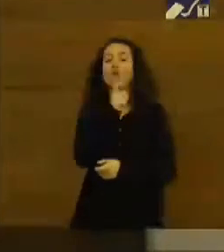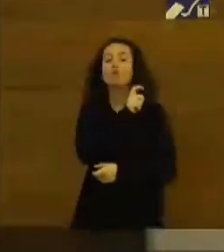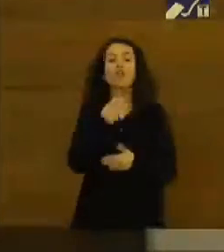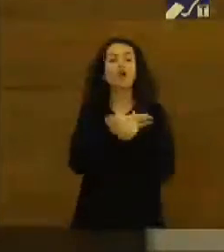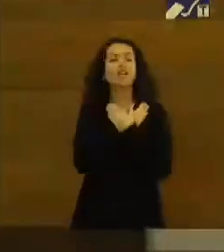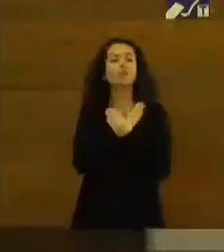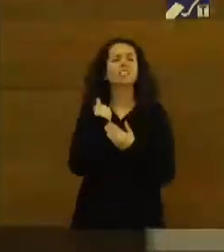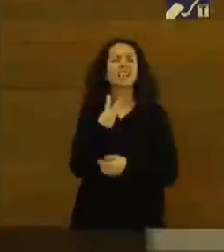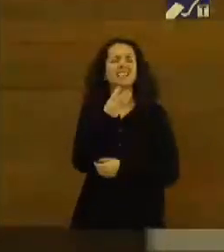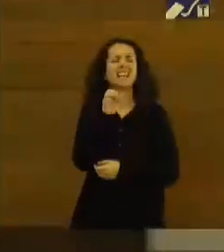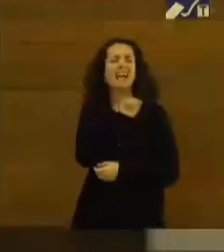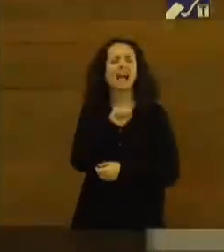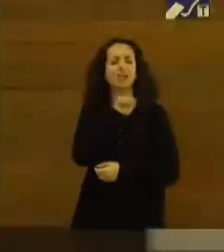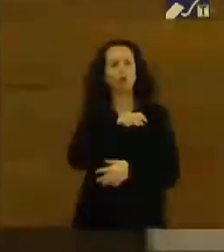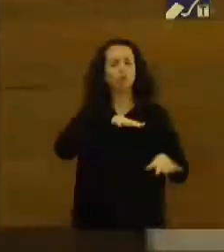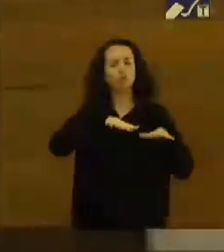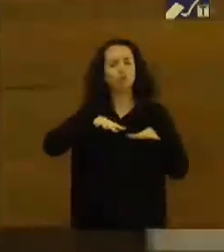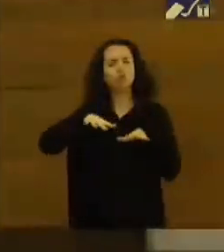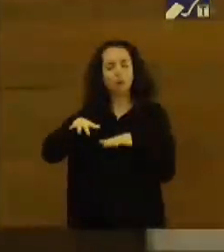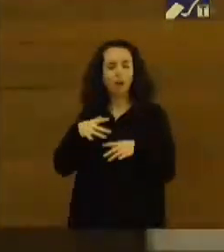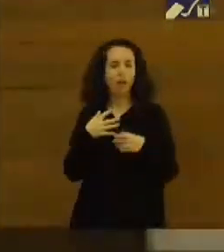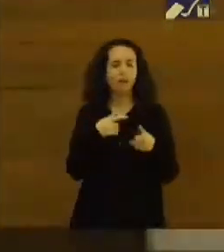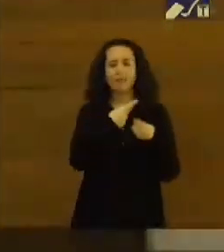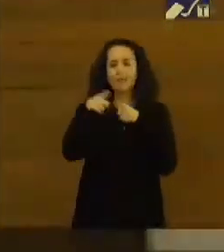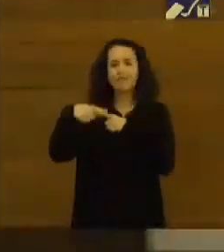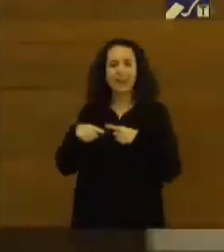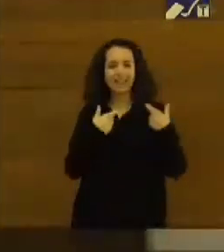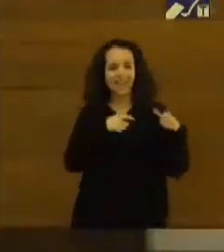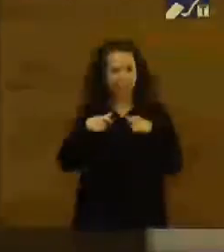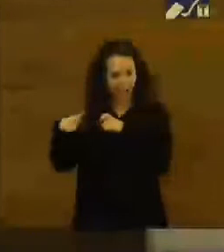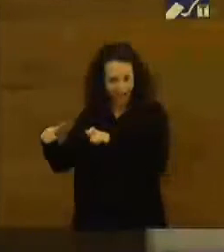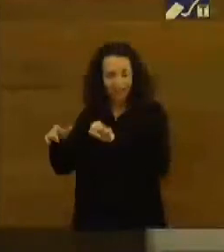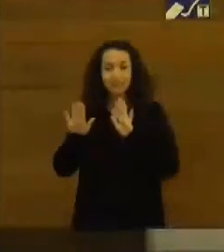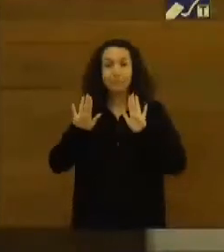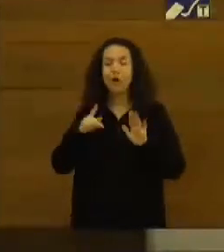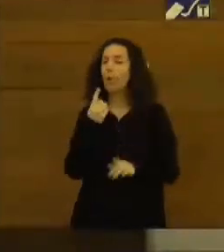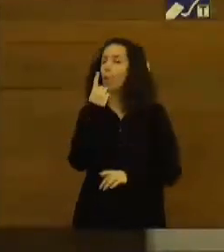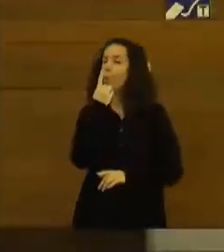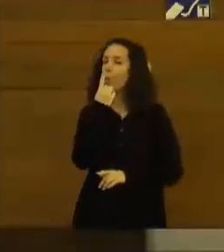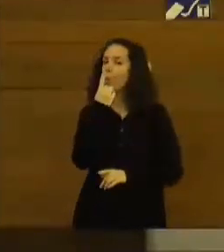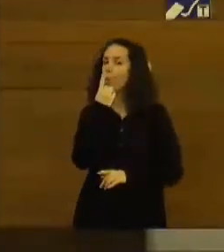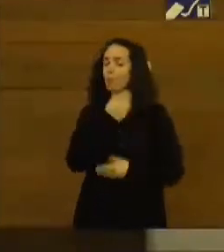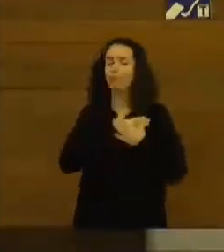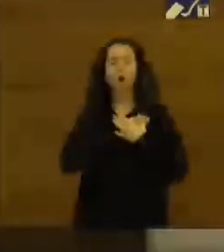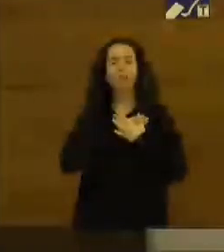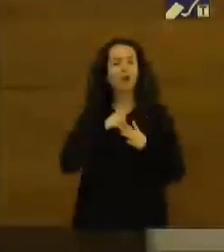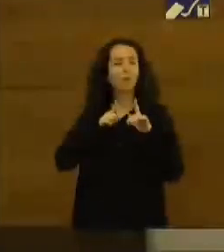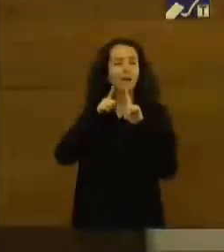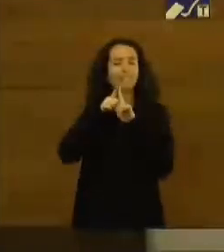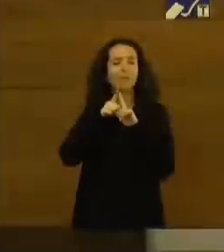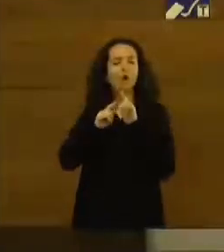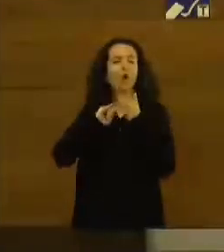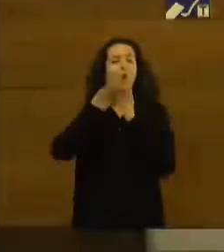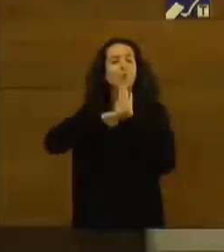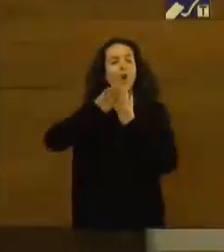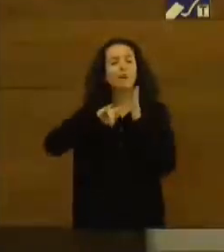30 años actuando en diversas áreas pero con una muy clara vocación de desarrollo de programas sociales